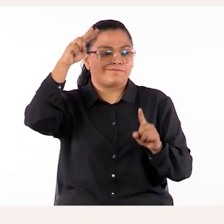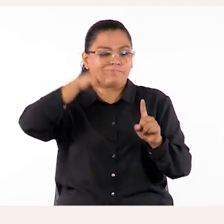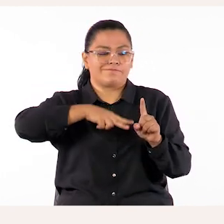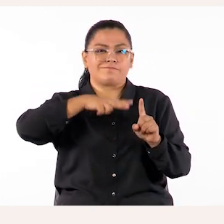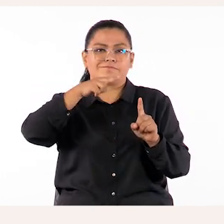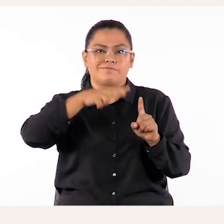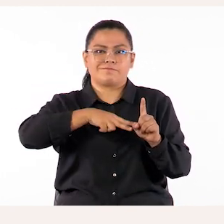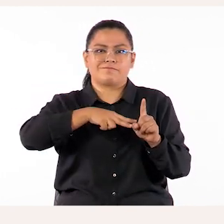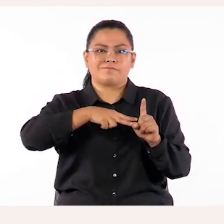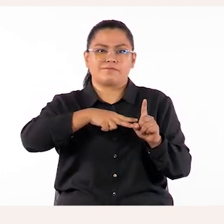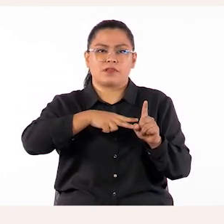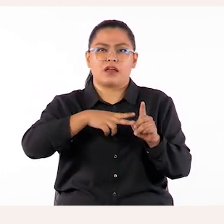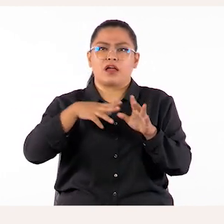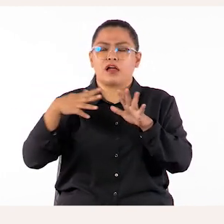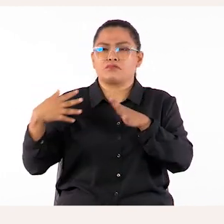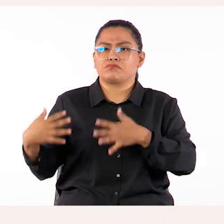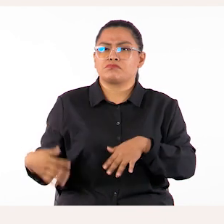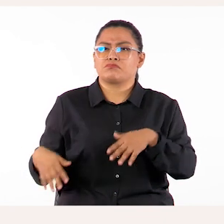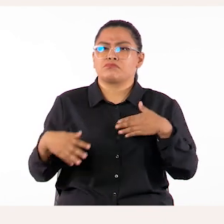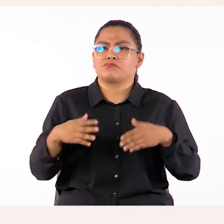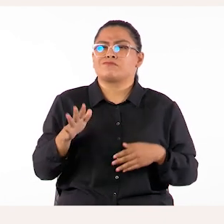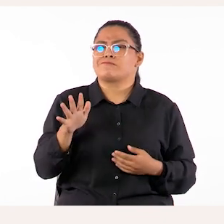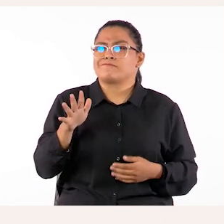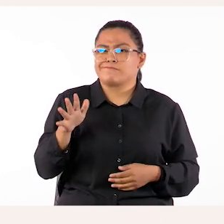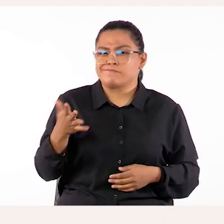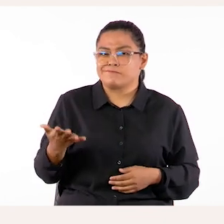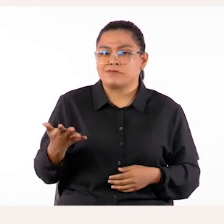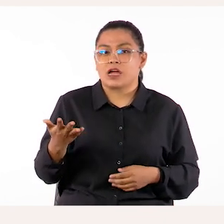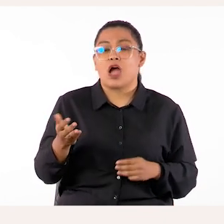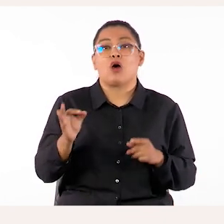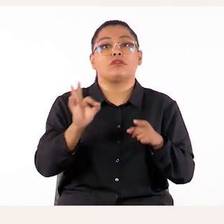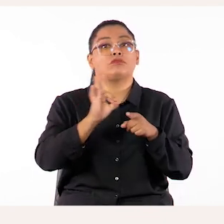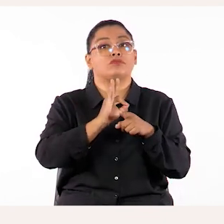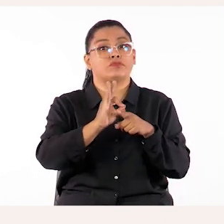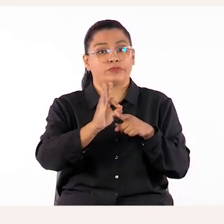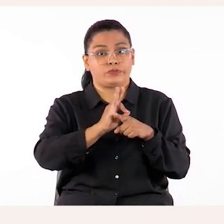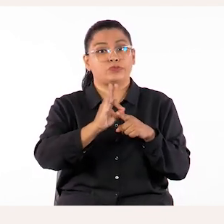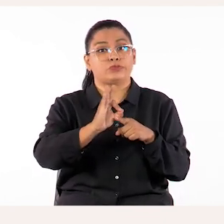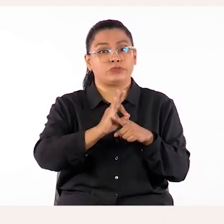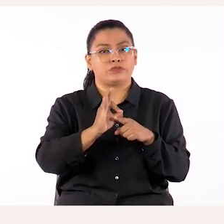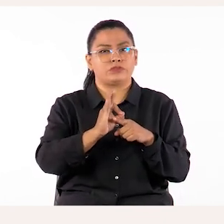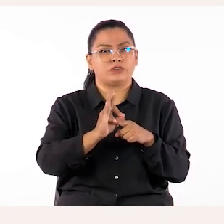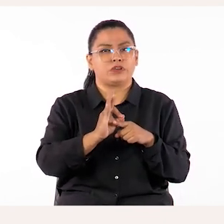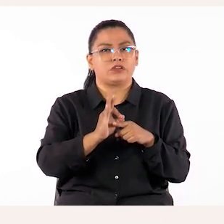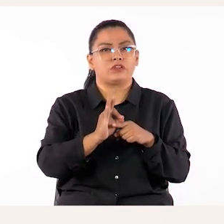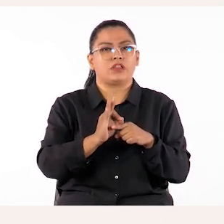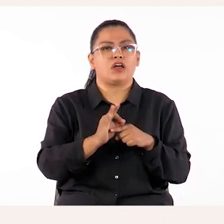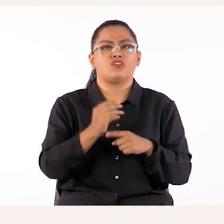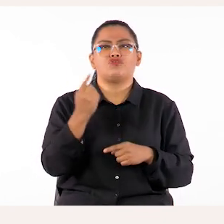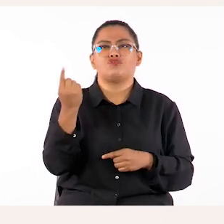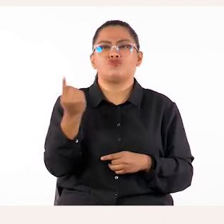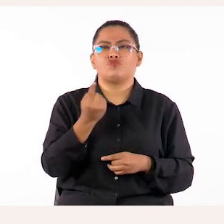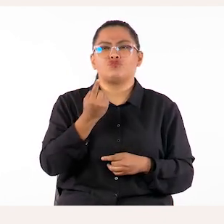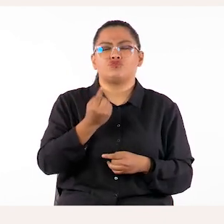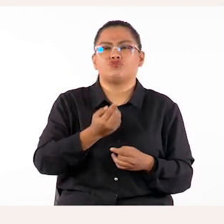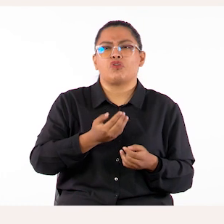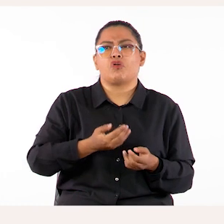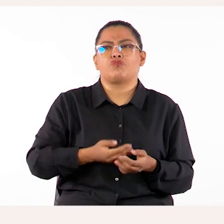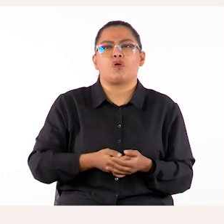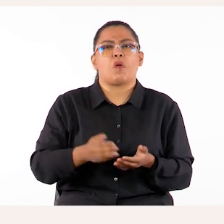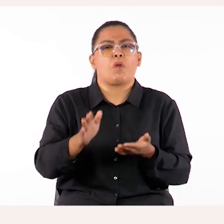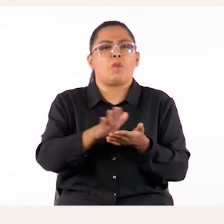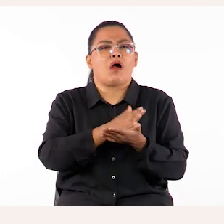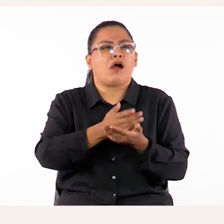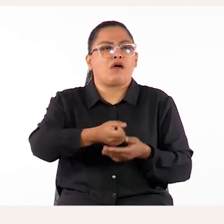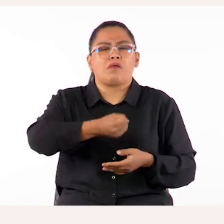distintiva de una buena actividad es también que sea funcional, que no sea meramente reproductora de un saber dado,